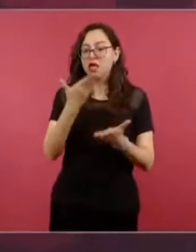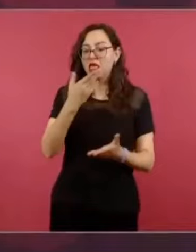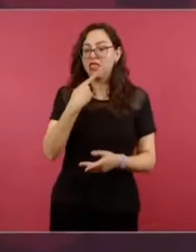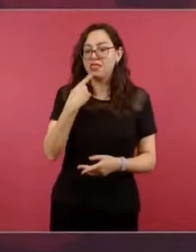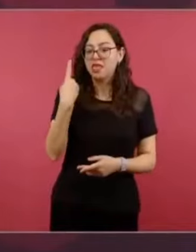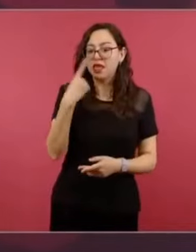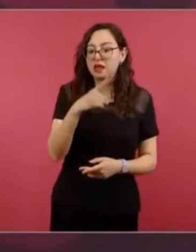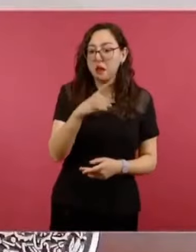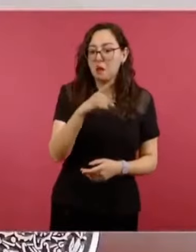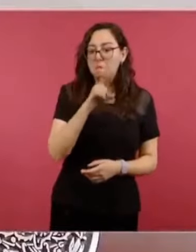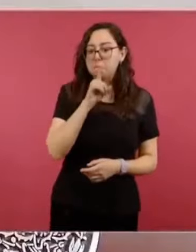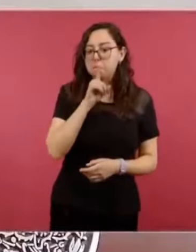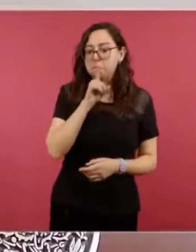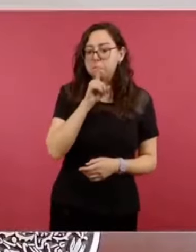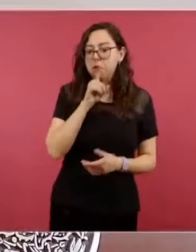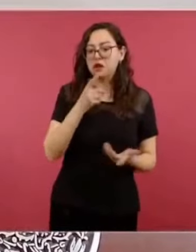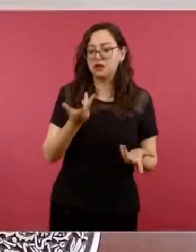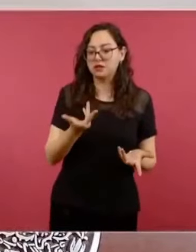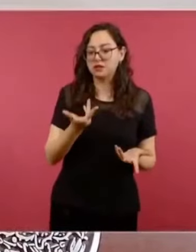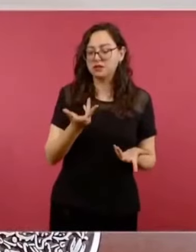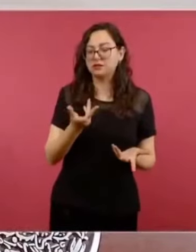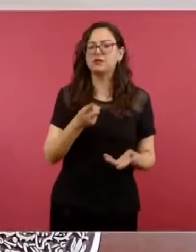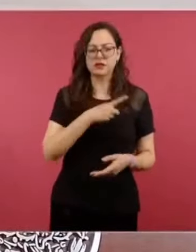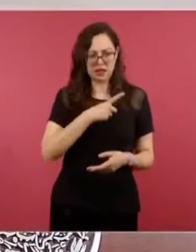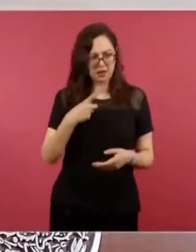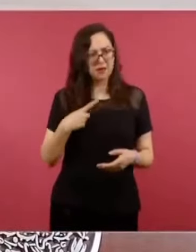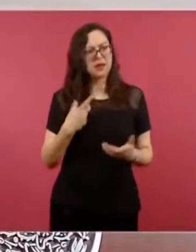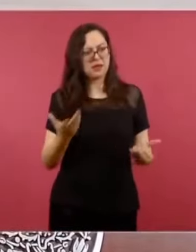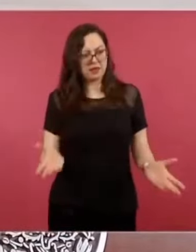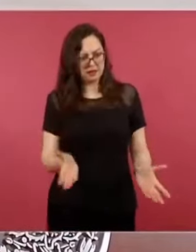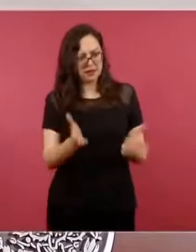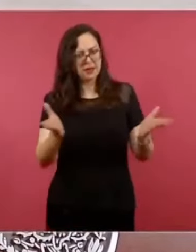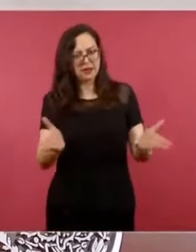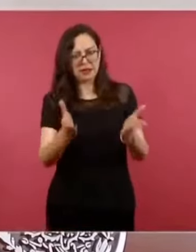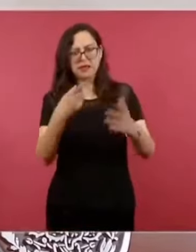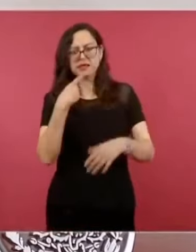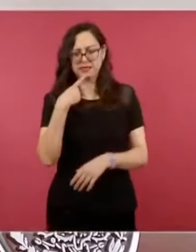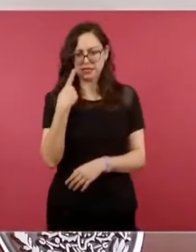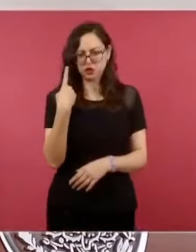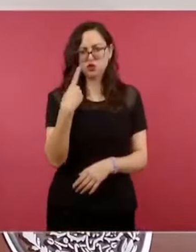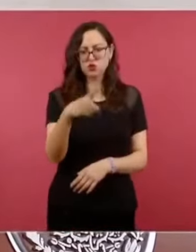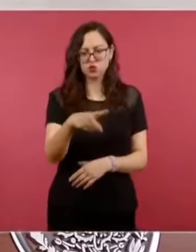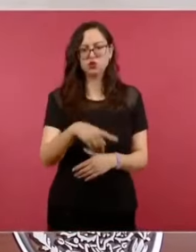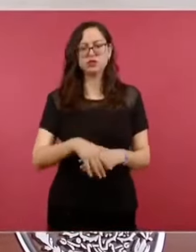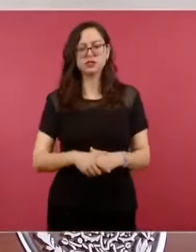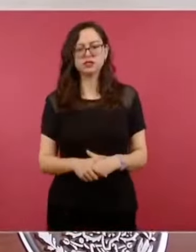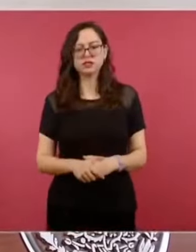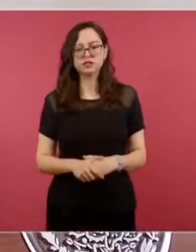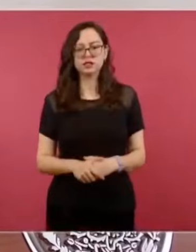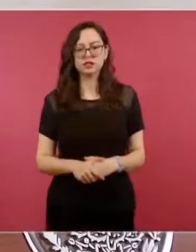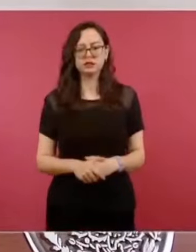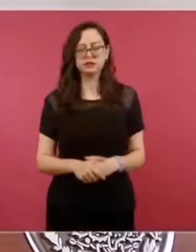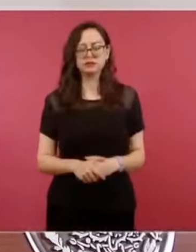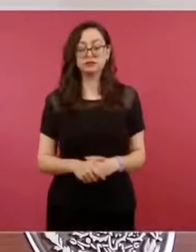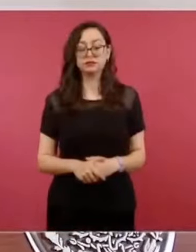en el caso de